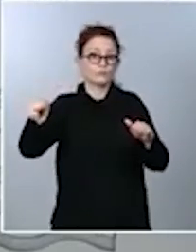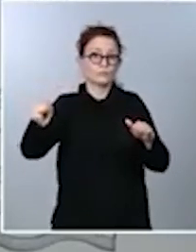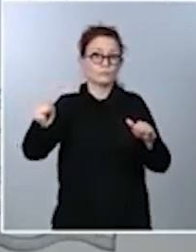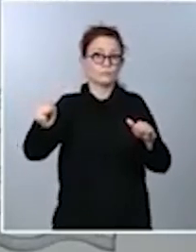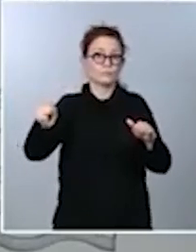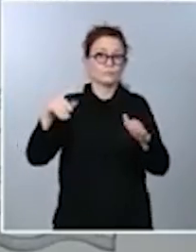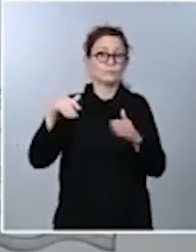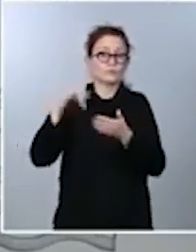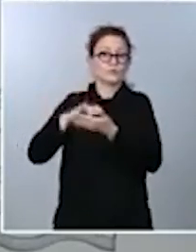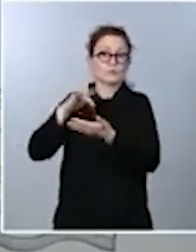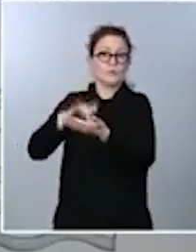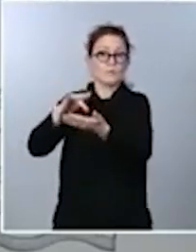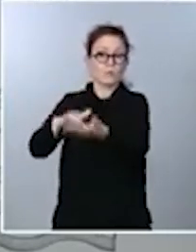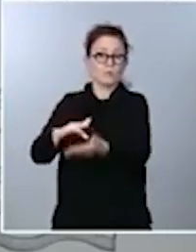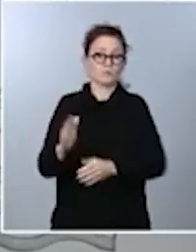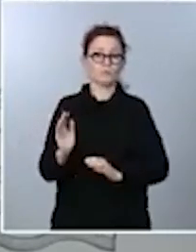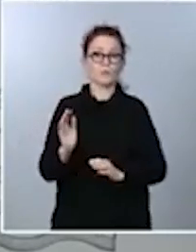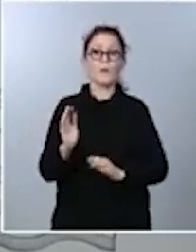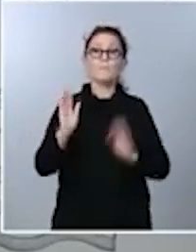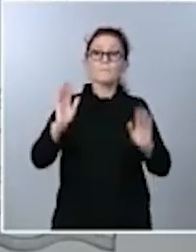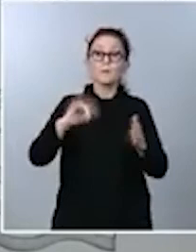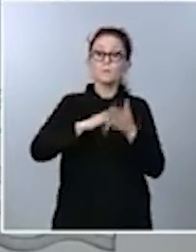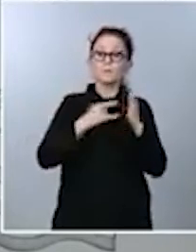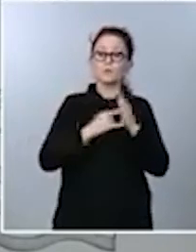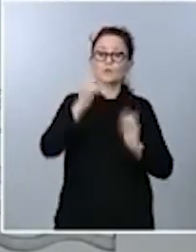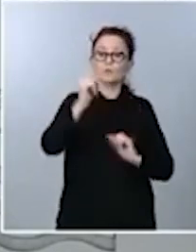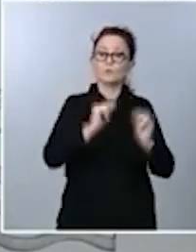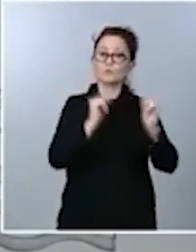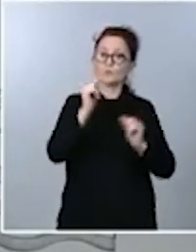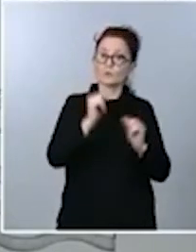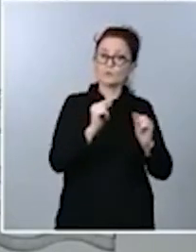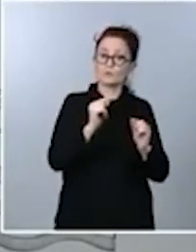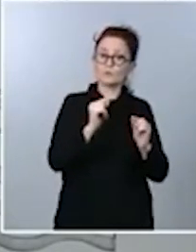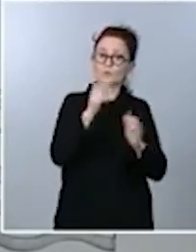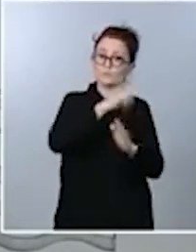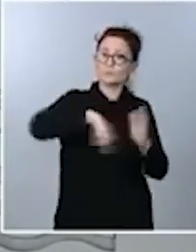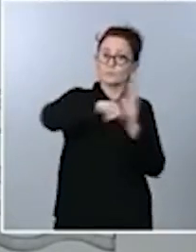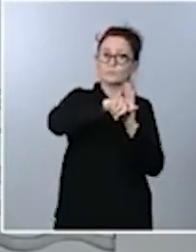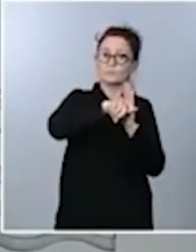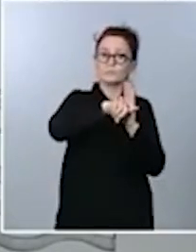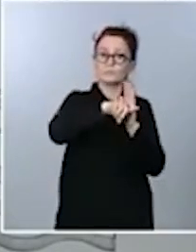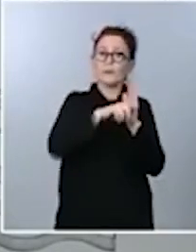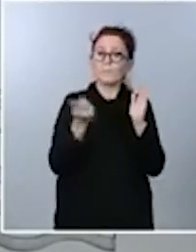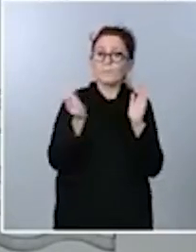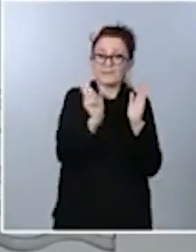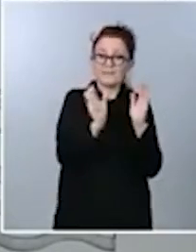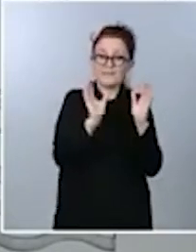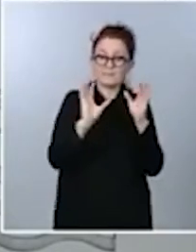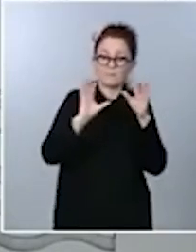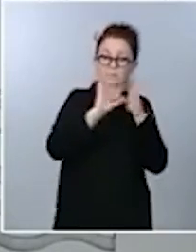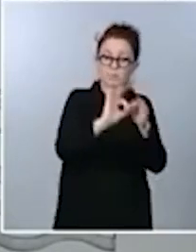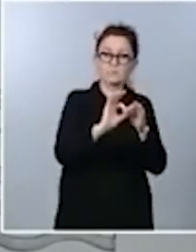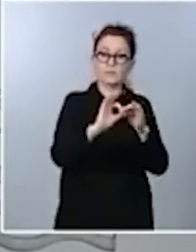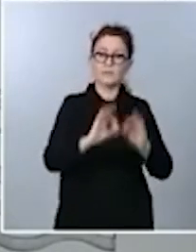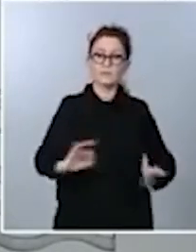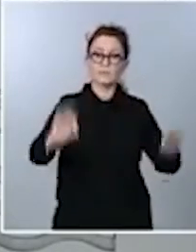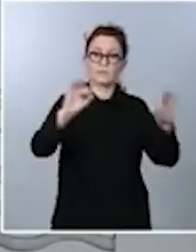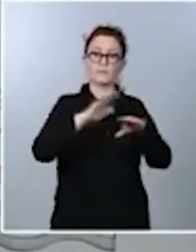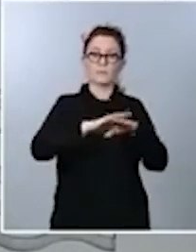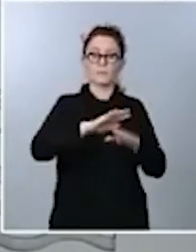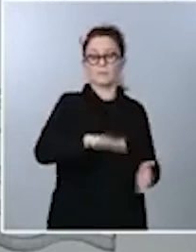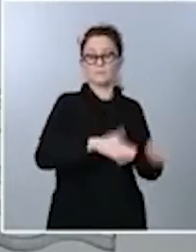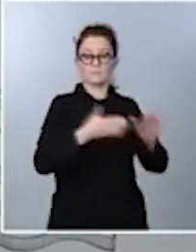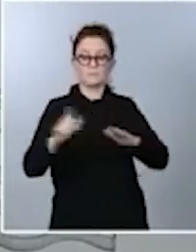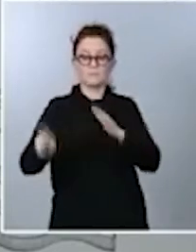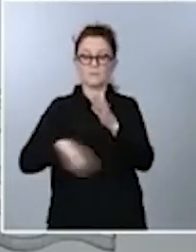que el proyecto de presupuesto contemplará partidas específicas para hacer posible la ejecución de esa ley de